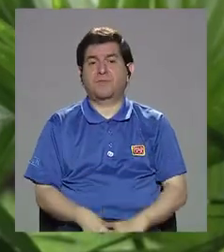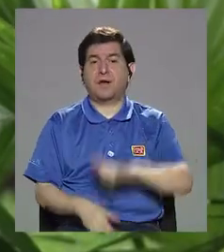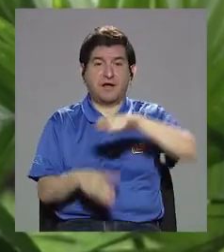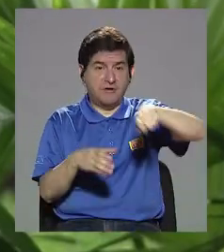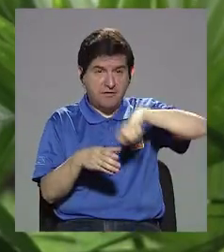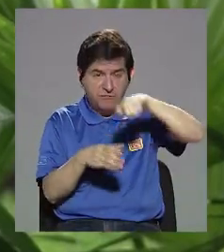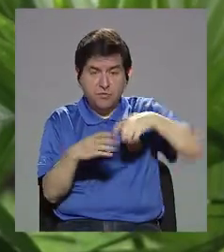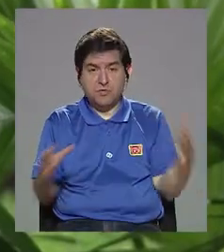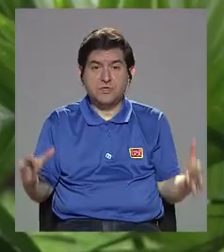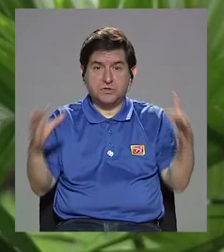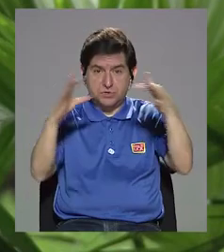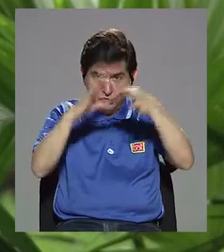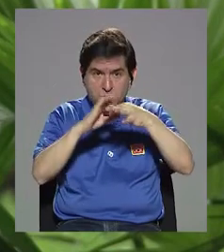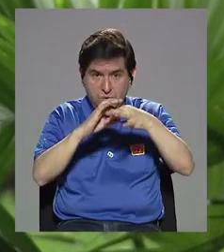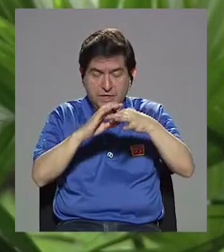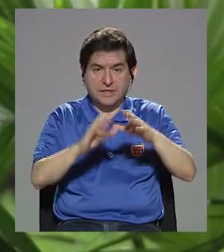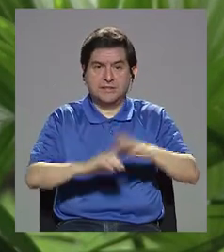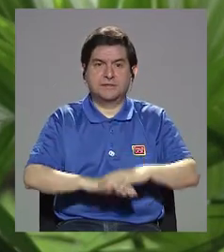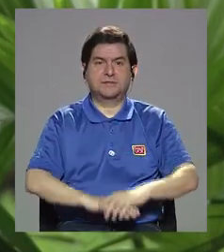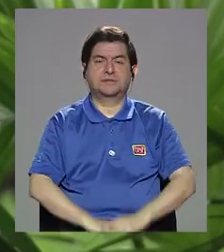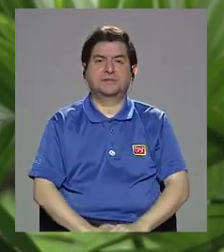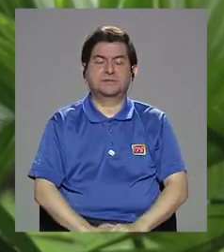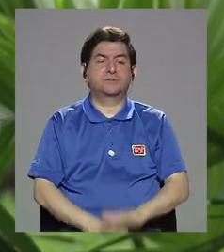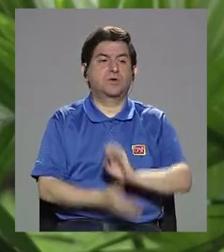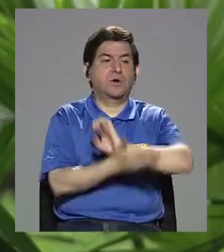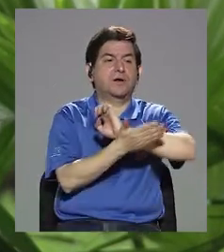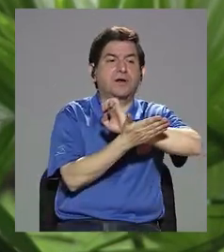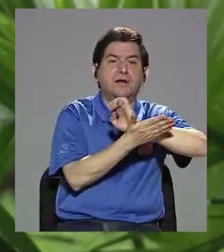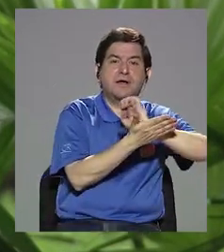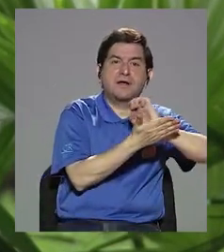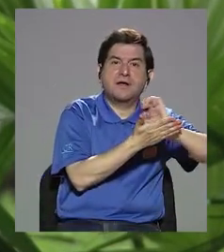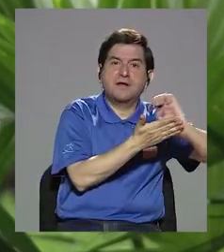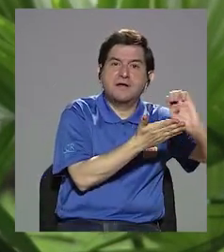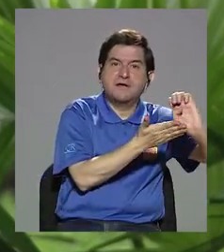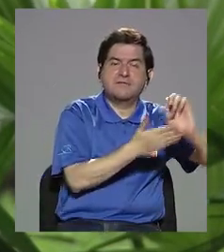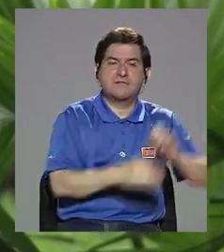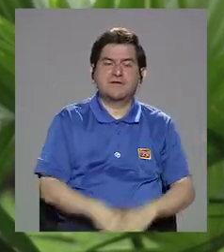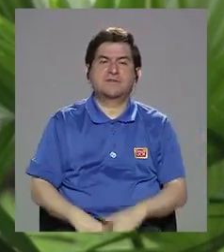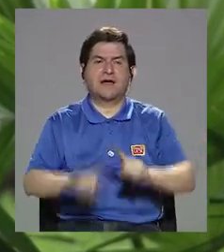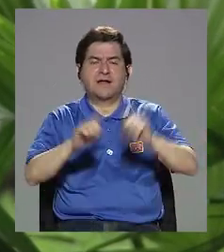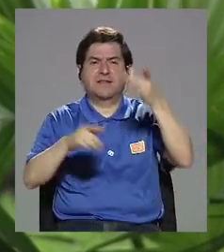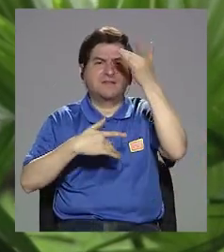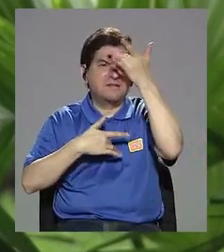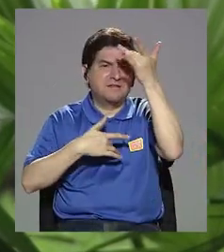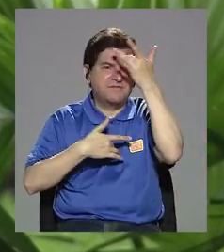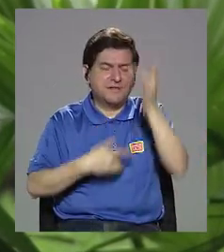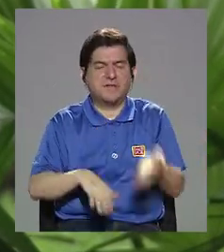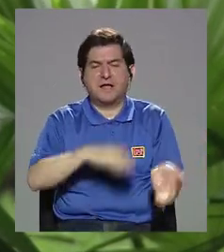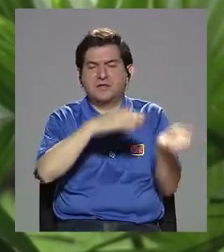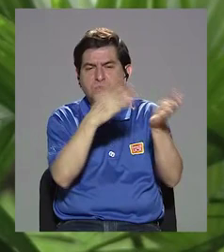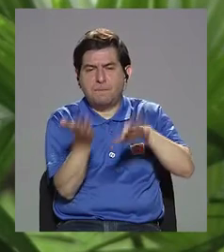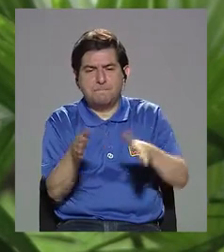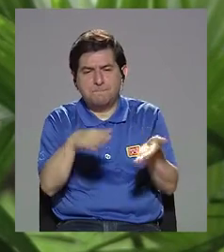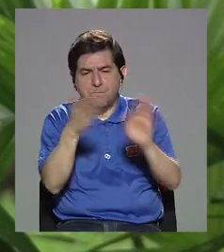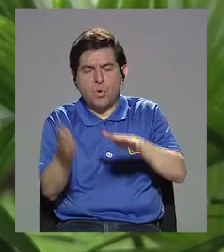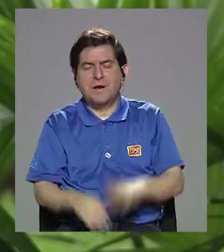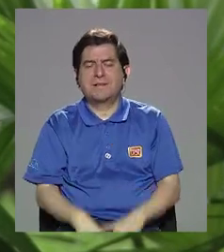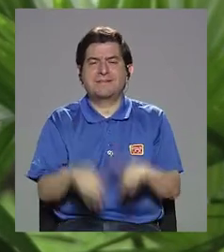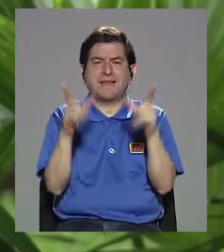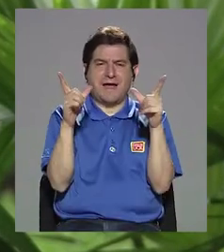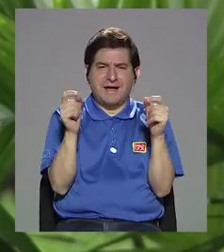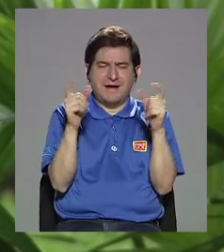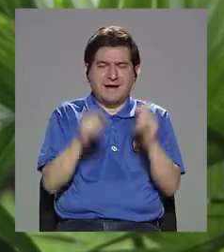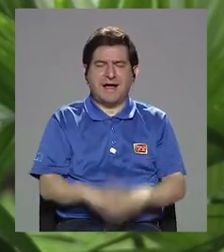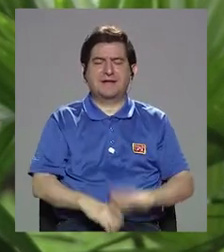están asociadas con prevención de muchas enfermedades, mortalidad, cáncer,